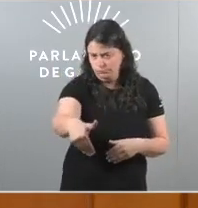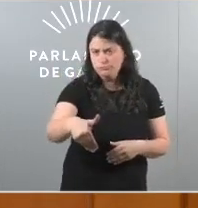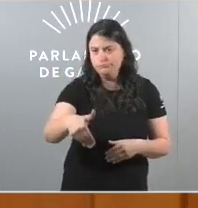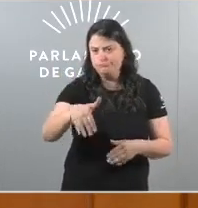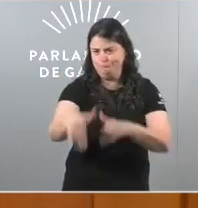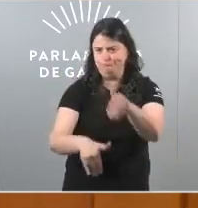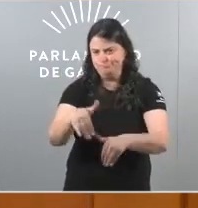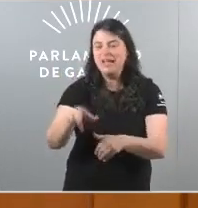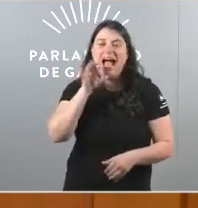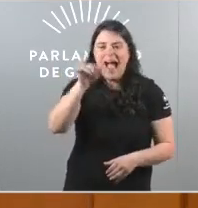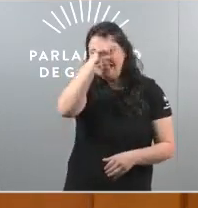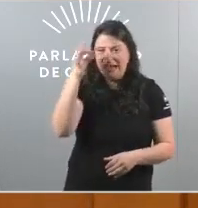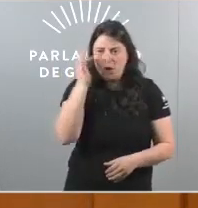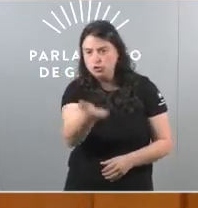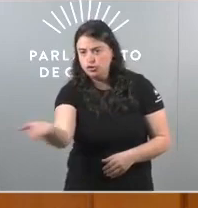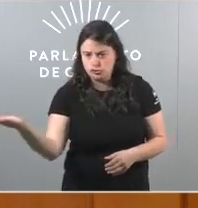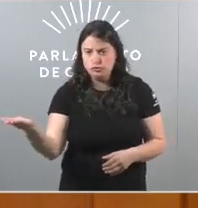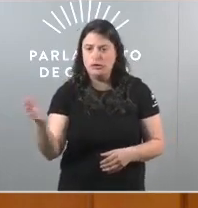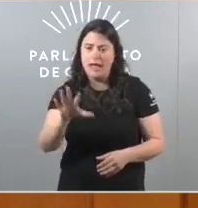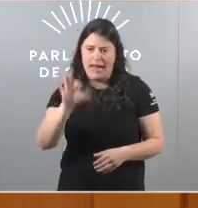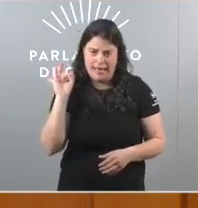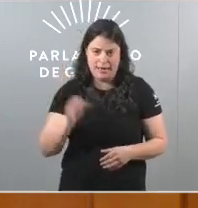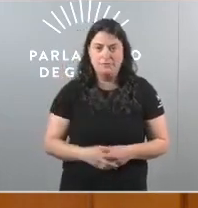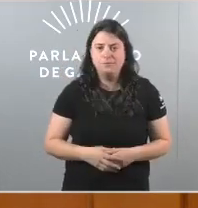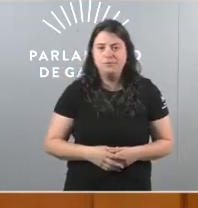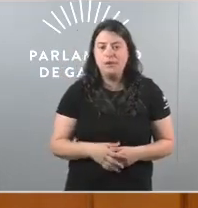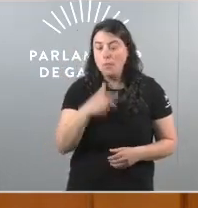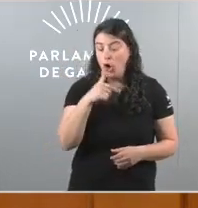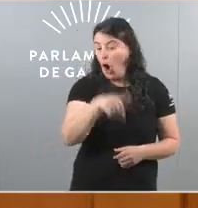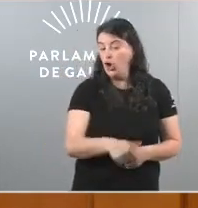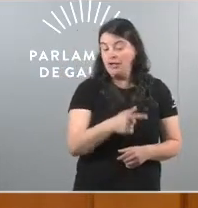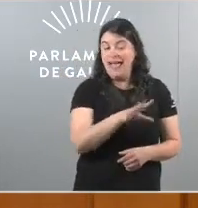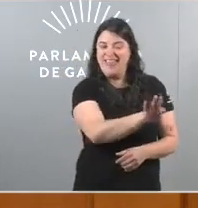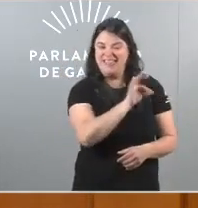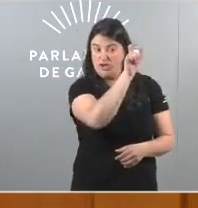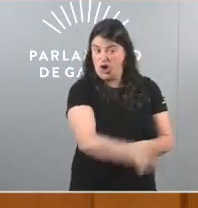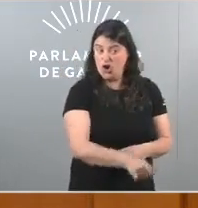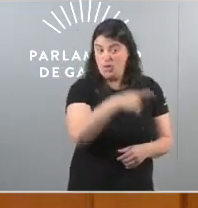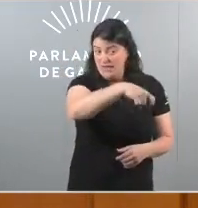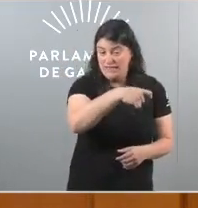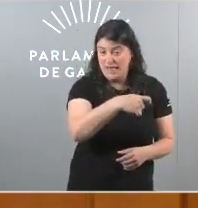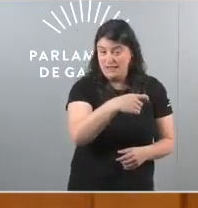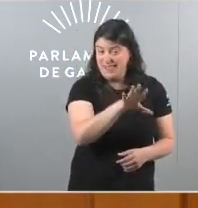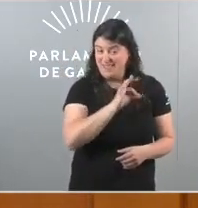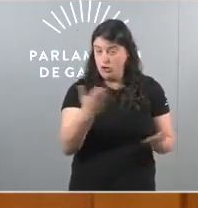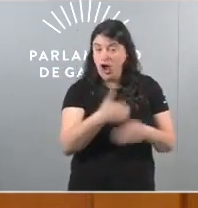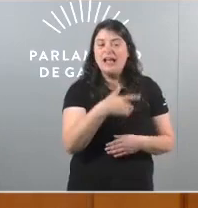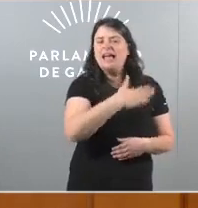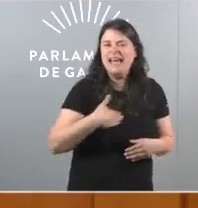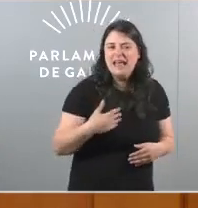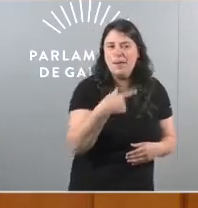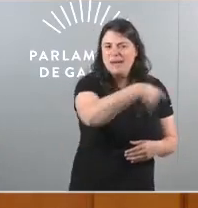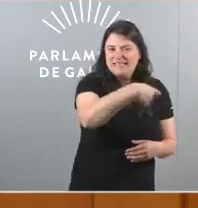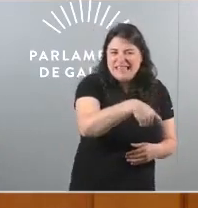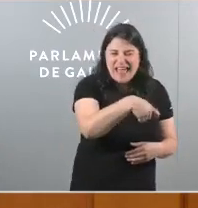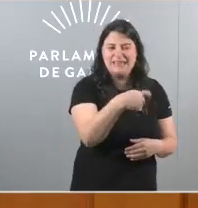os galegos e as galegas cando a diferencia de hoxe podan decidir se queren un presidente do Partido Popular ou